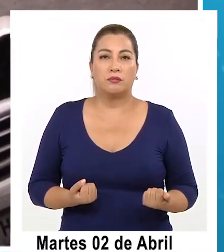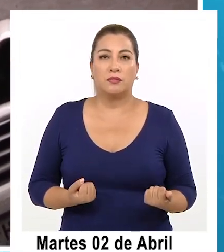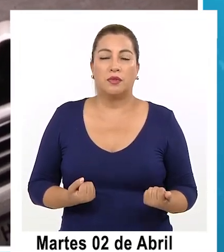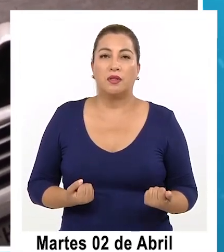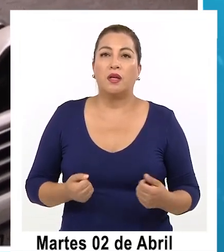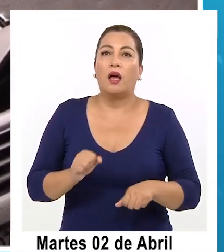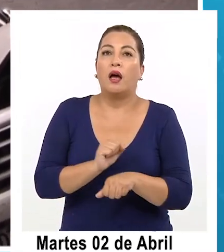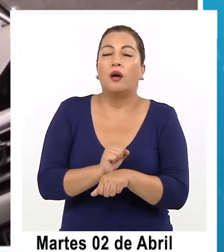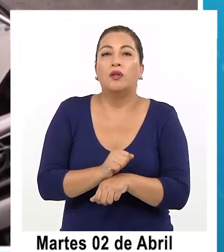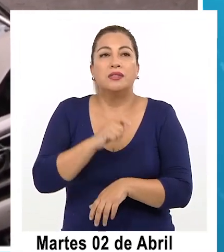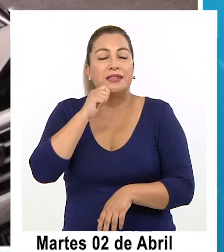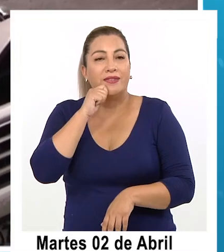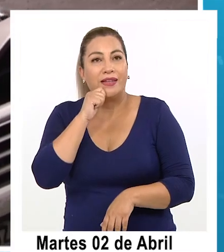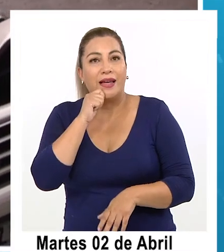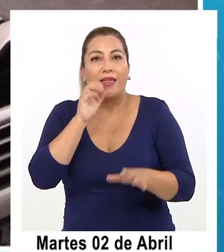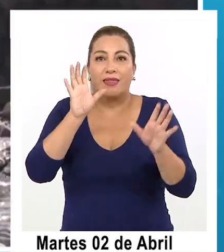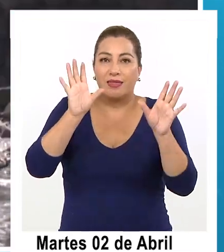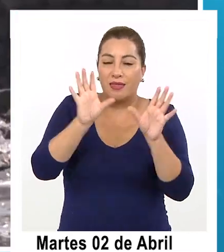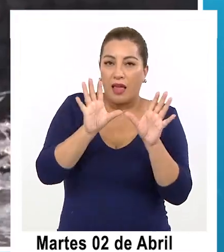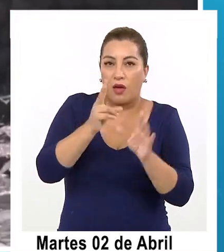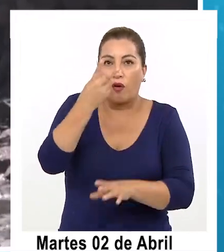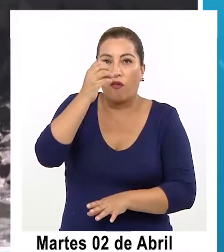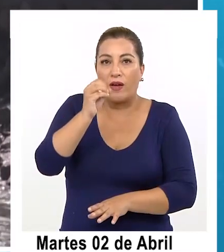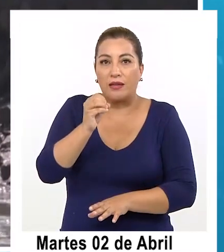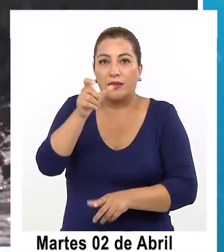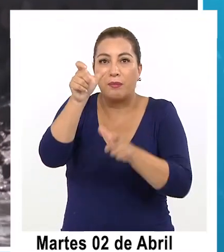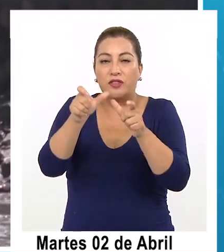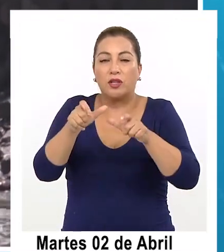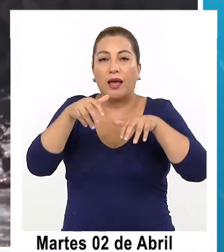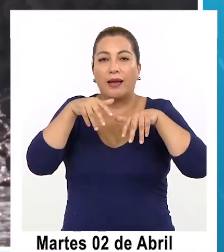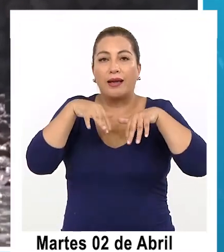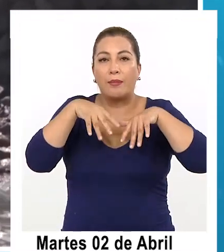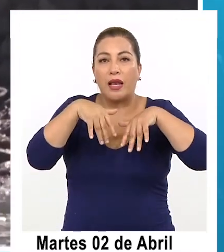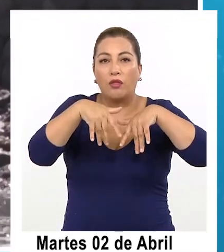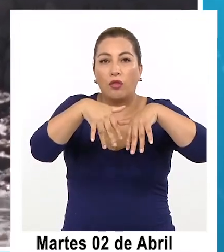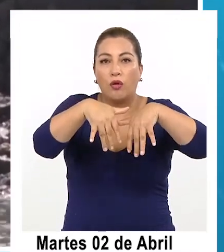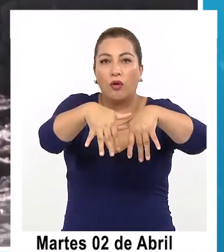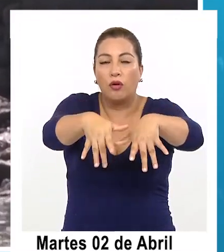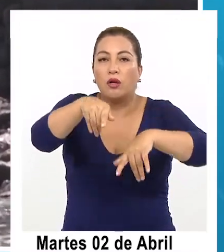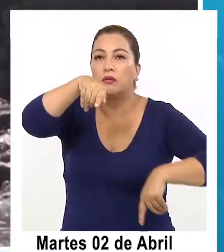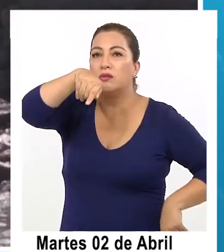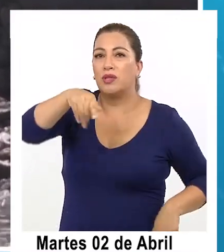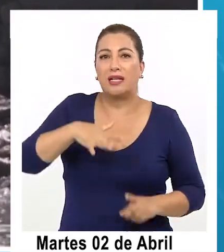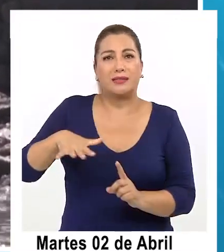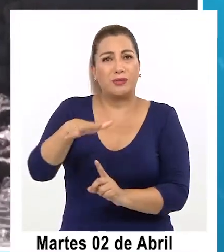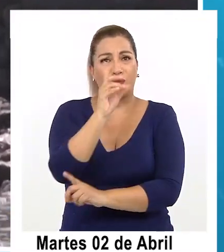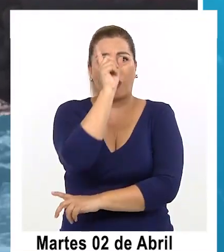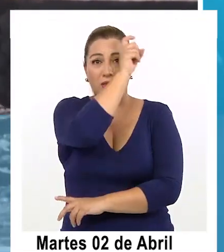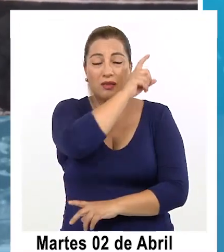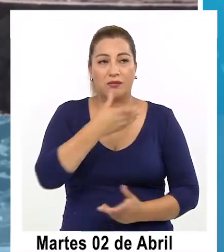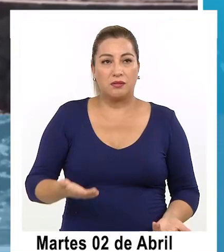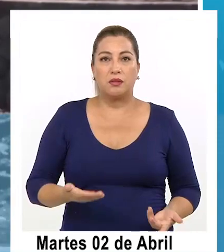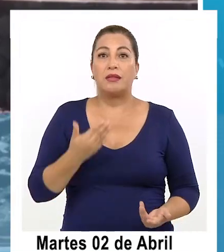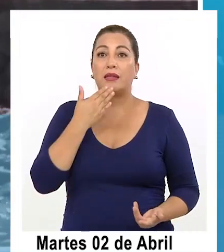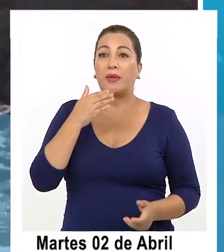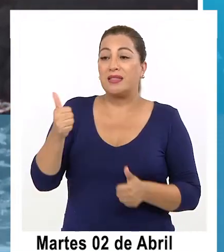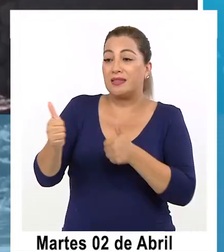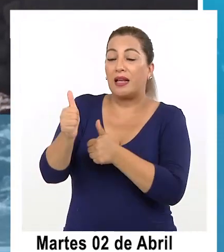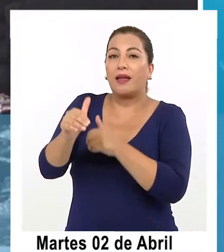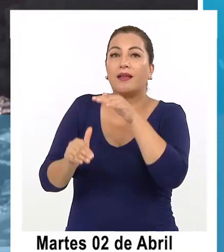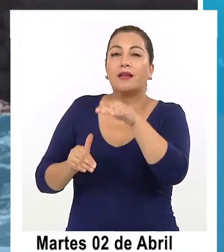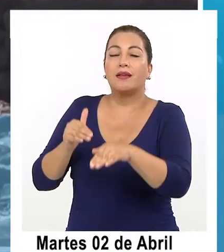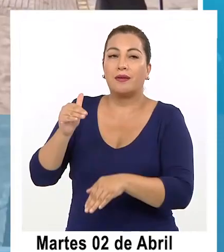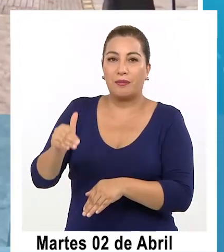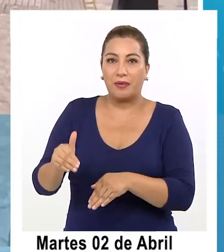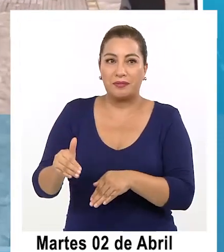espacio de 10 20 personas caminando en un espacio entonces fue bien complejo también todo el borde costero de